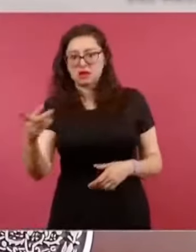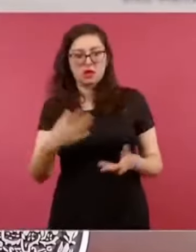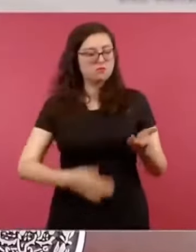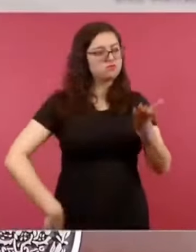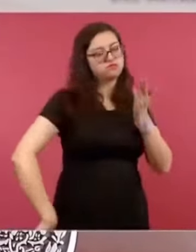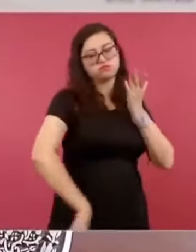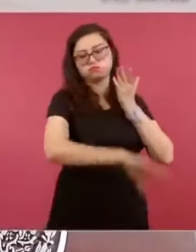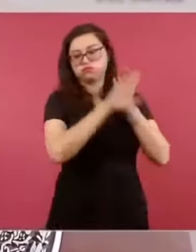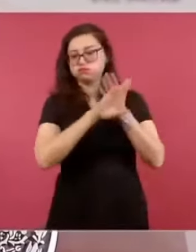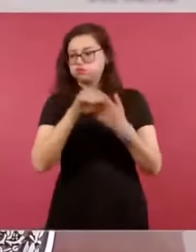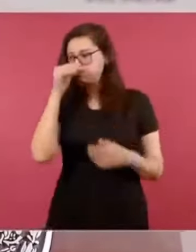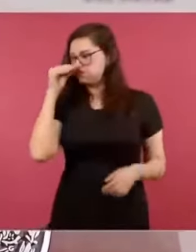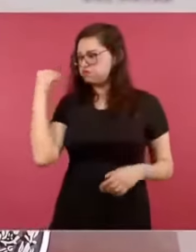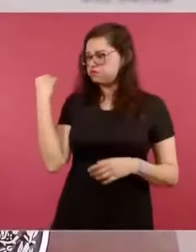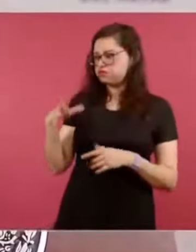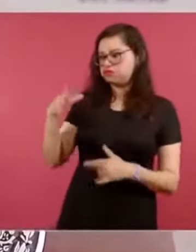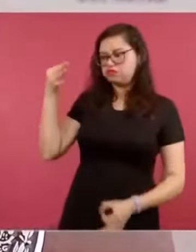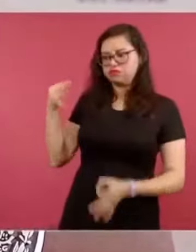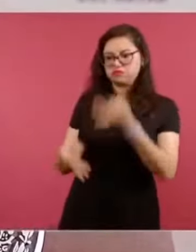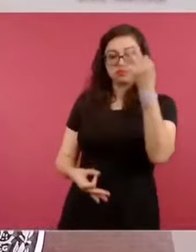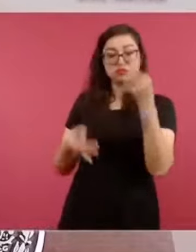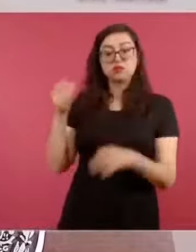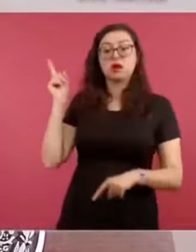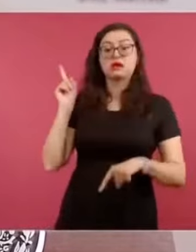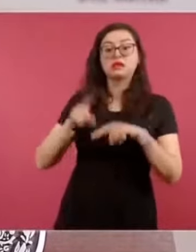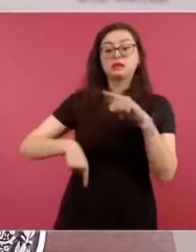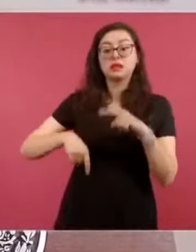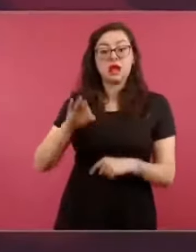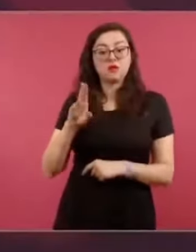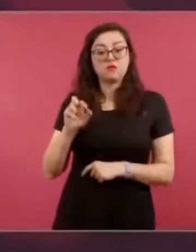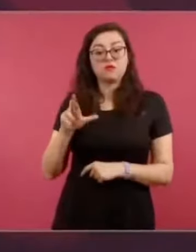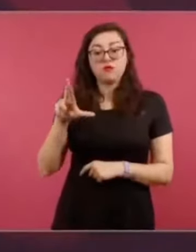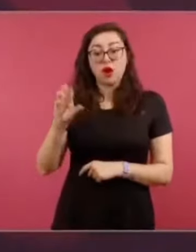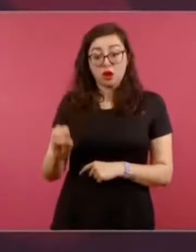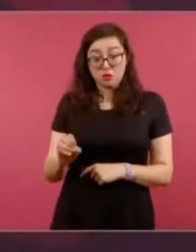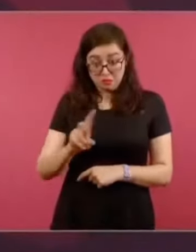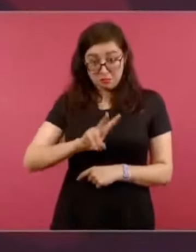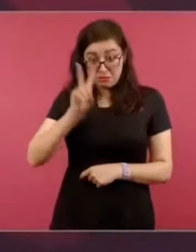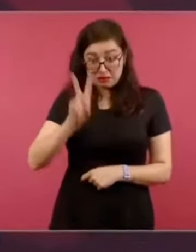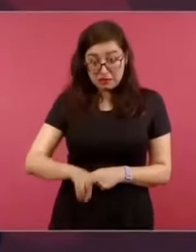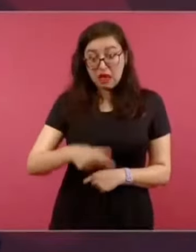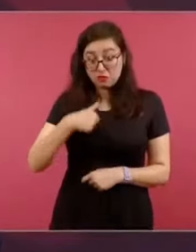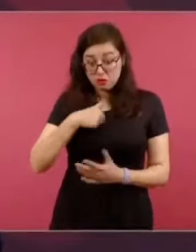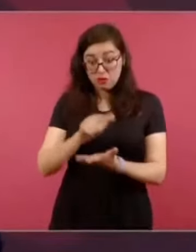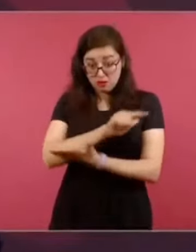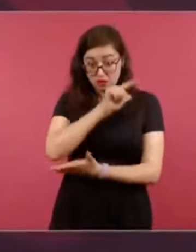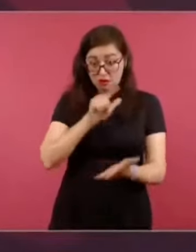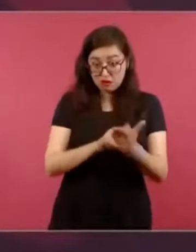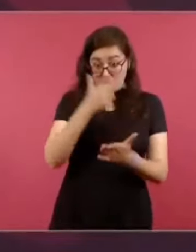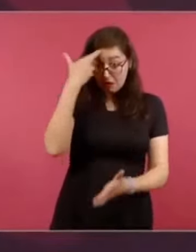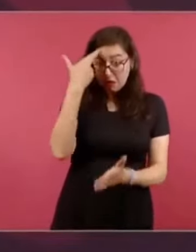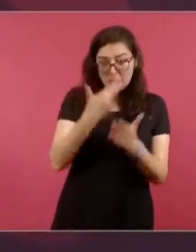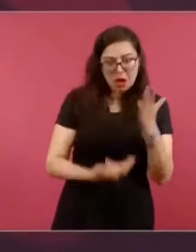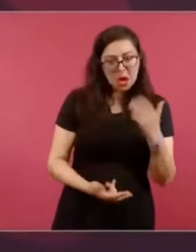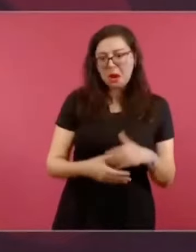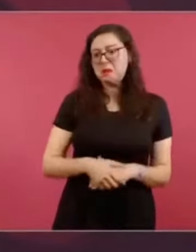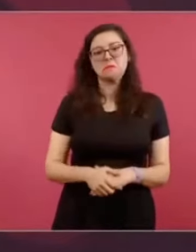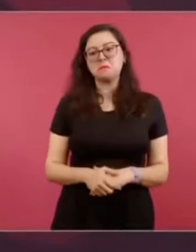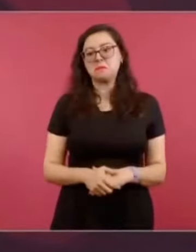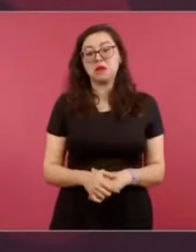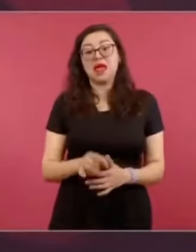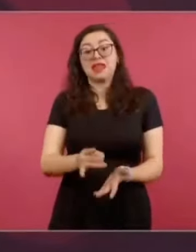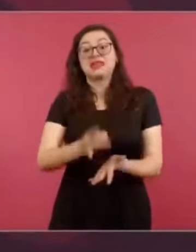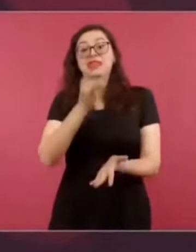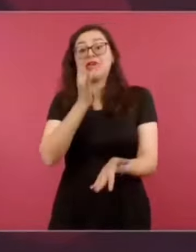en el 2006. Eso fue todo. Se puso de acuerdo Fox con el presidente de la Corte,